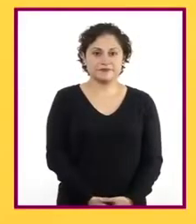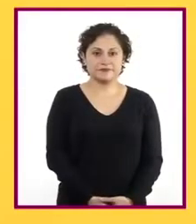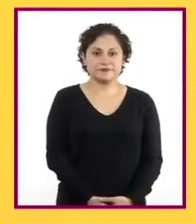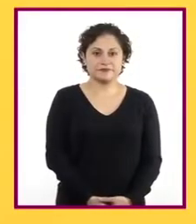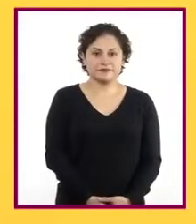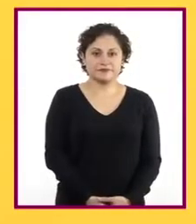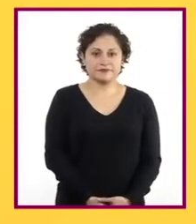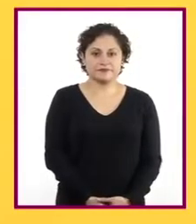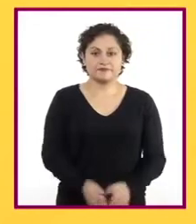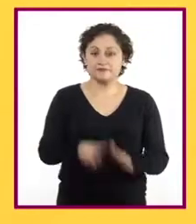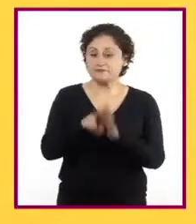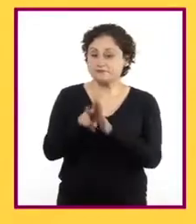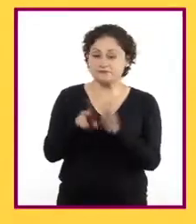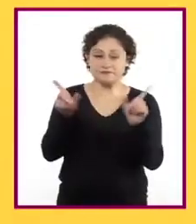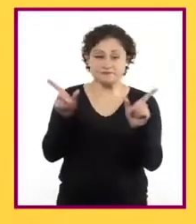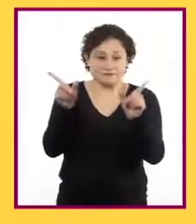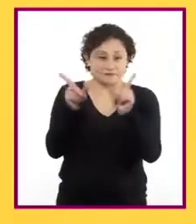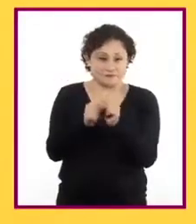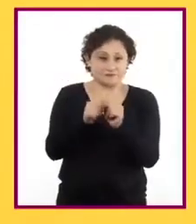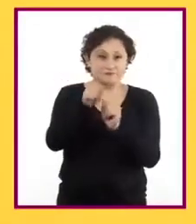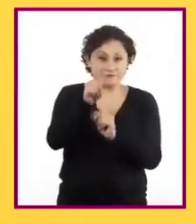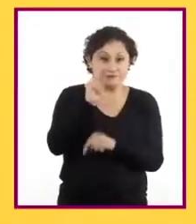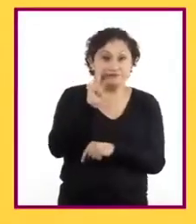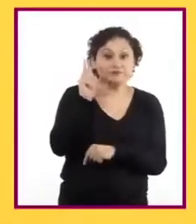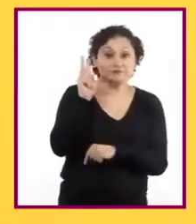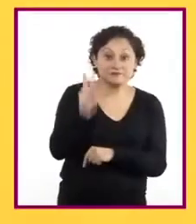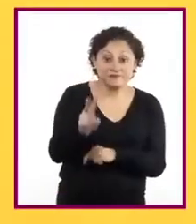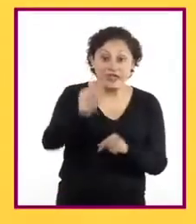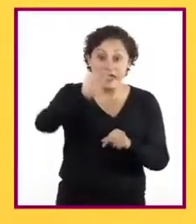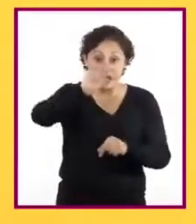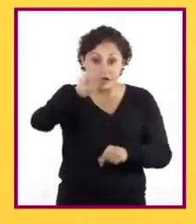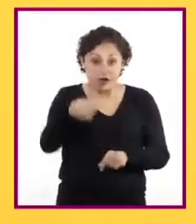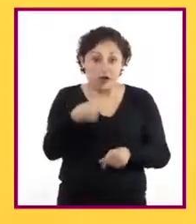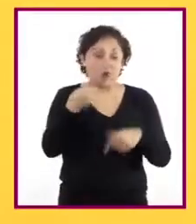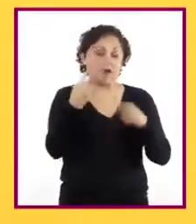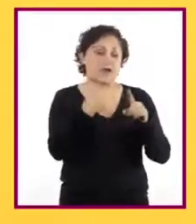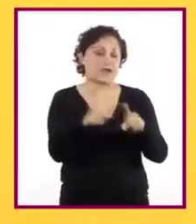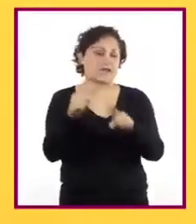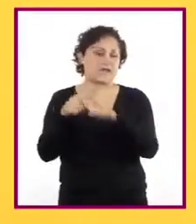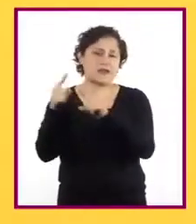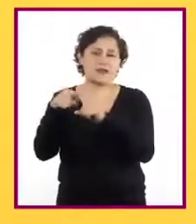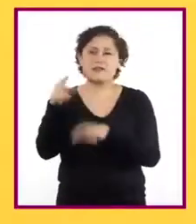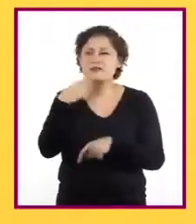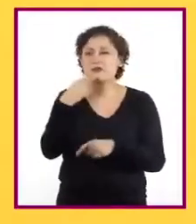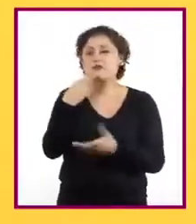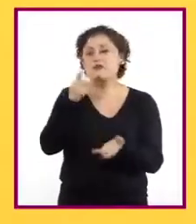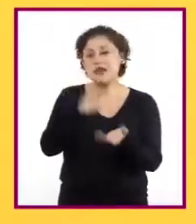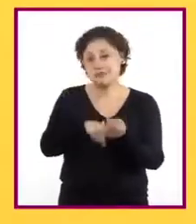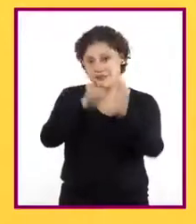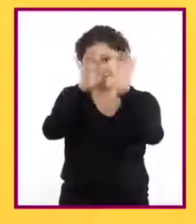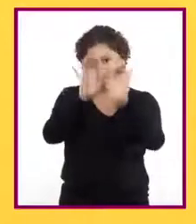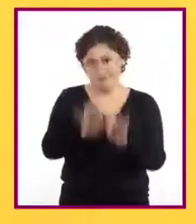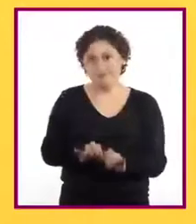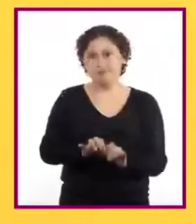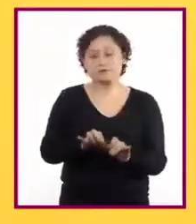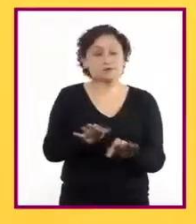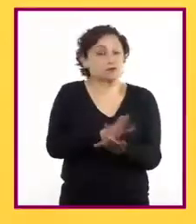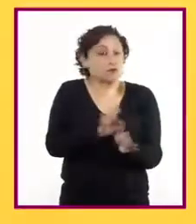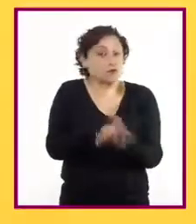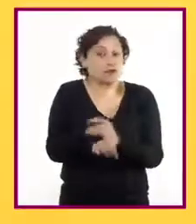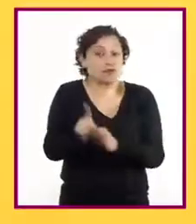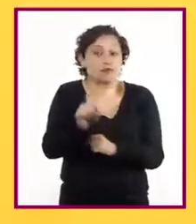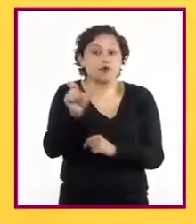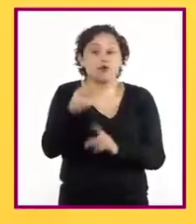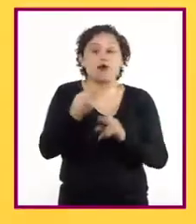En esta breve recapitulación, han podido ver que la coma tiene múltiples funciones en los textos, entre ellas la de